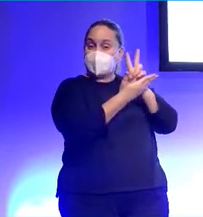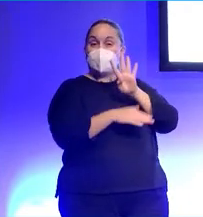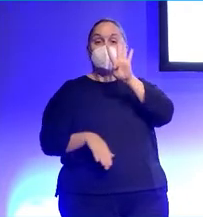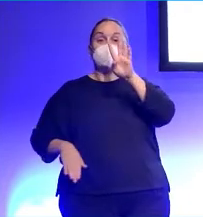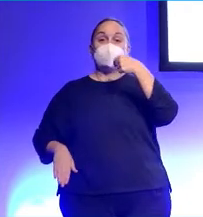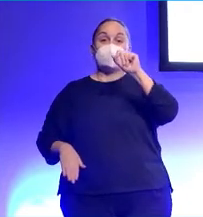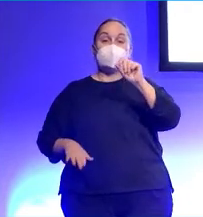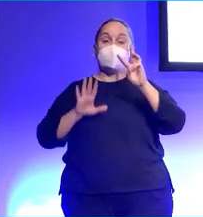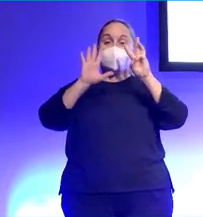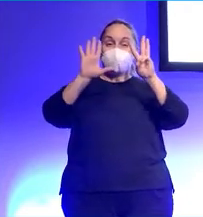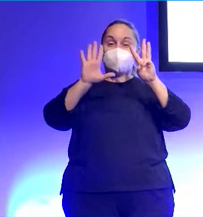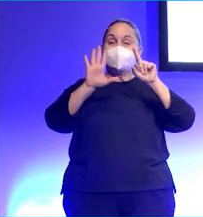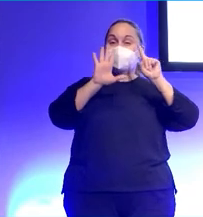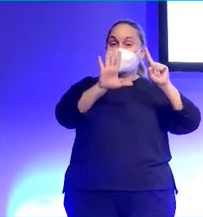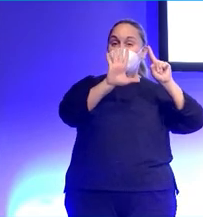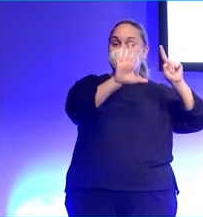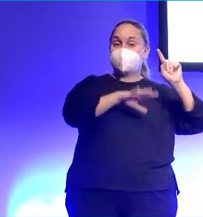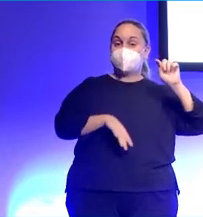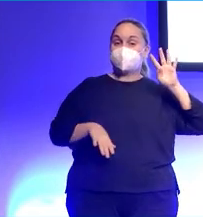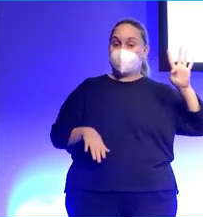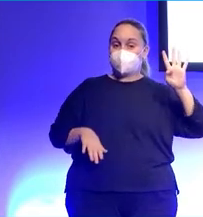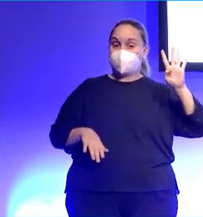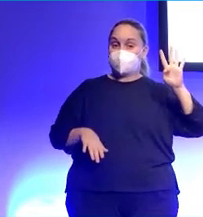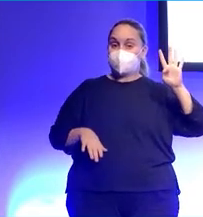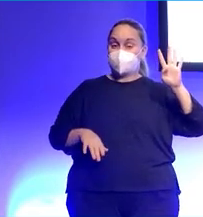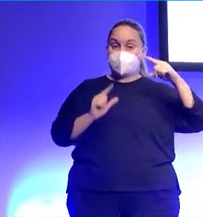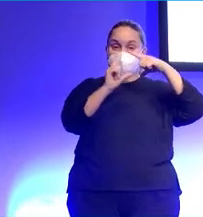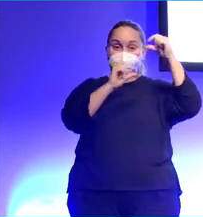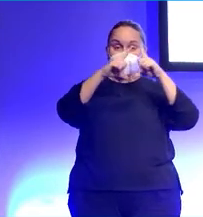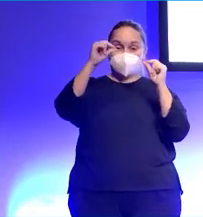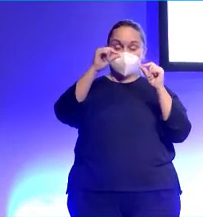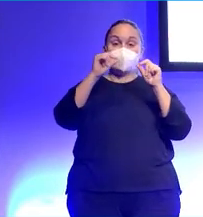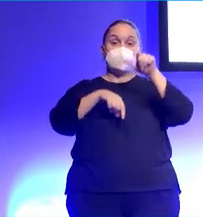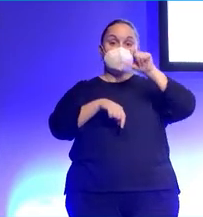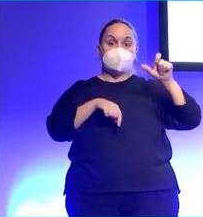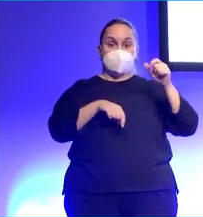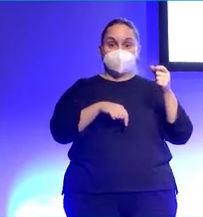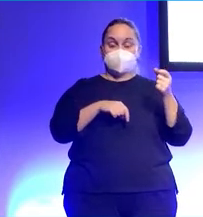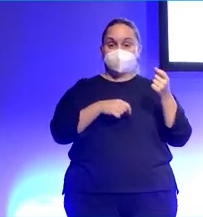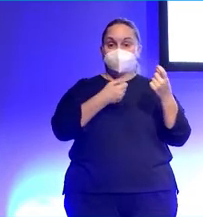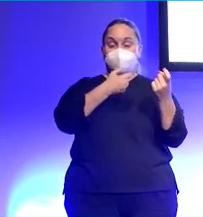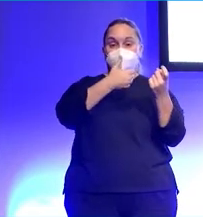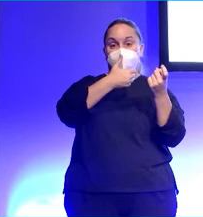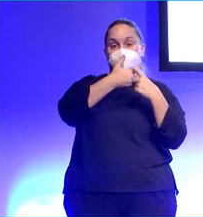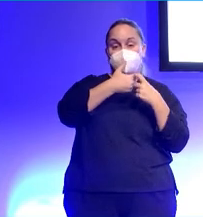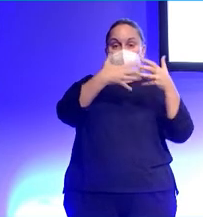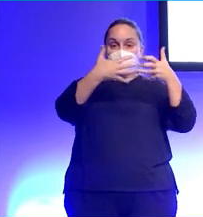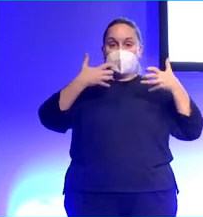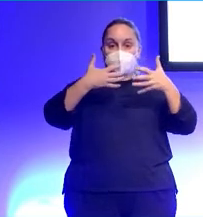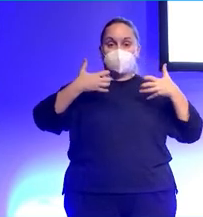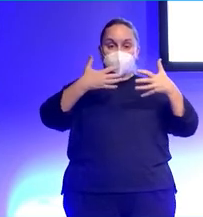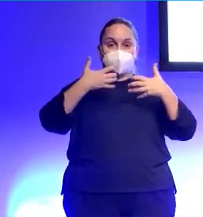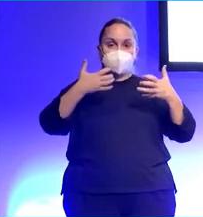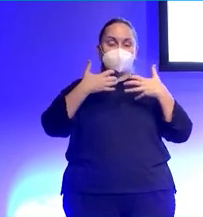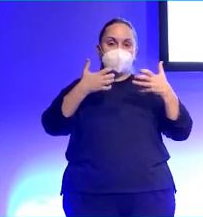,8664? Esas son las valoraciones, las reseñas, el promedio de las reseñas que deja la gente y el número de reseñas que ha dejado la gente. Y muchas